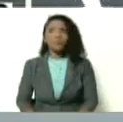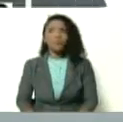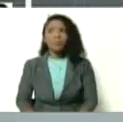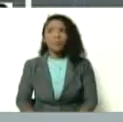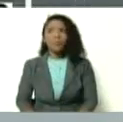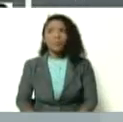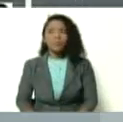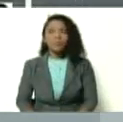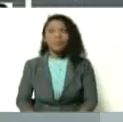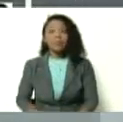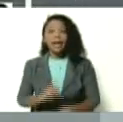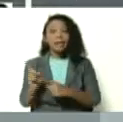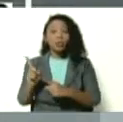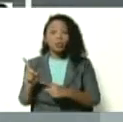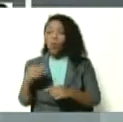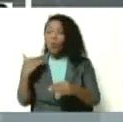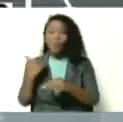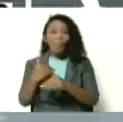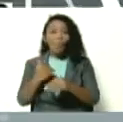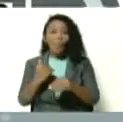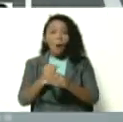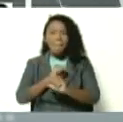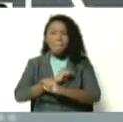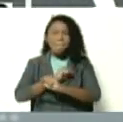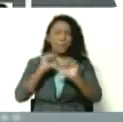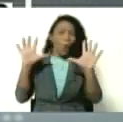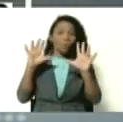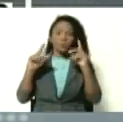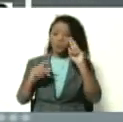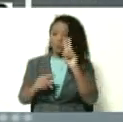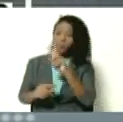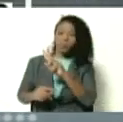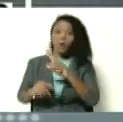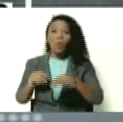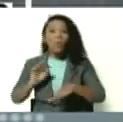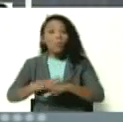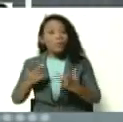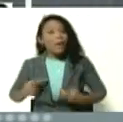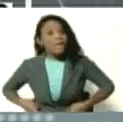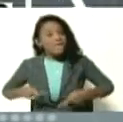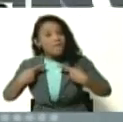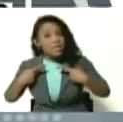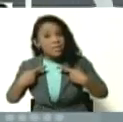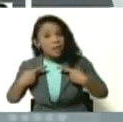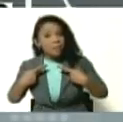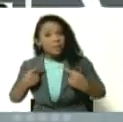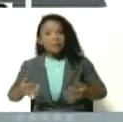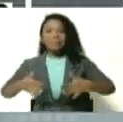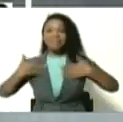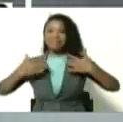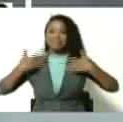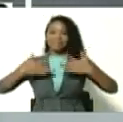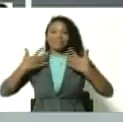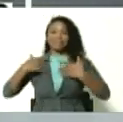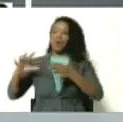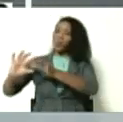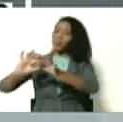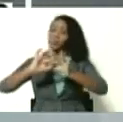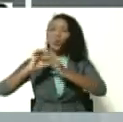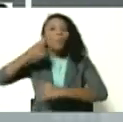bueno, esto de verdad que ha sido una explosión en cuanto a vida, a alegría, unión de pueblo,